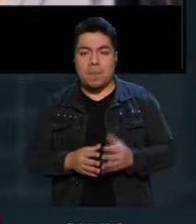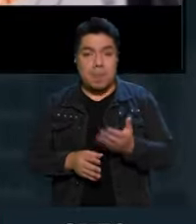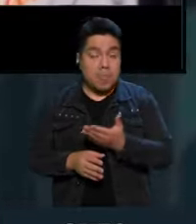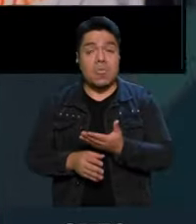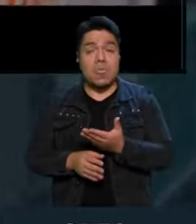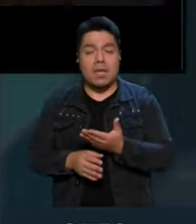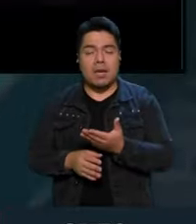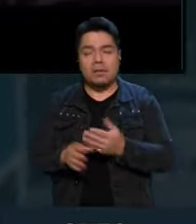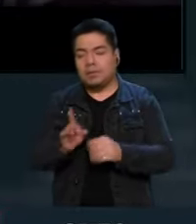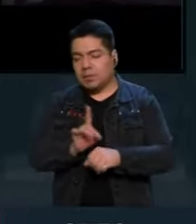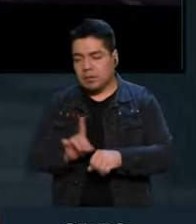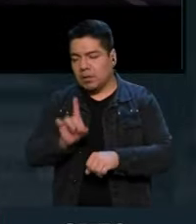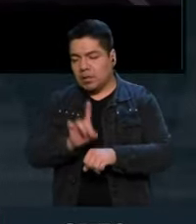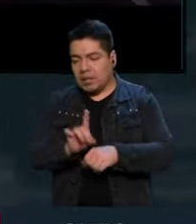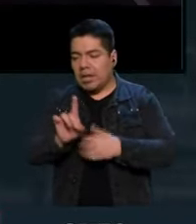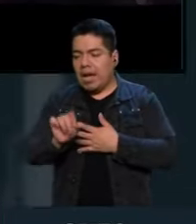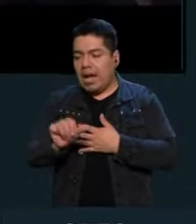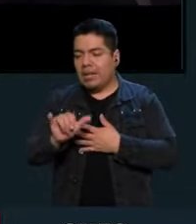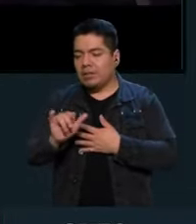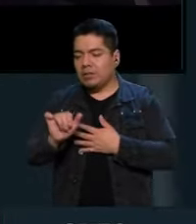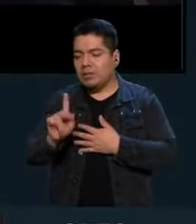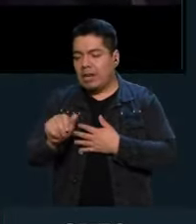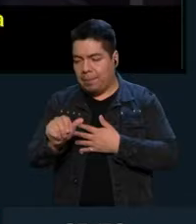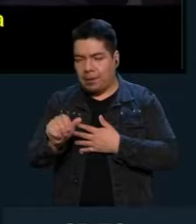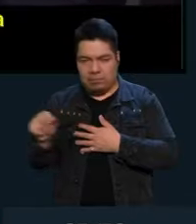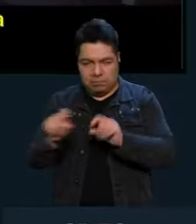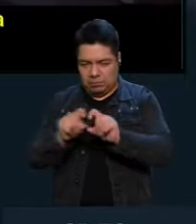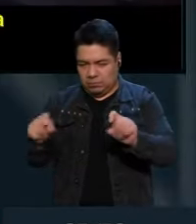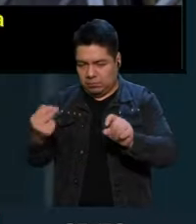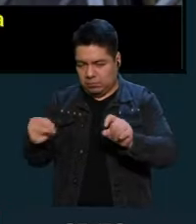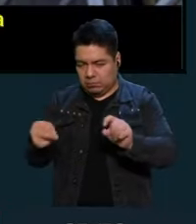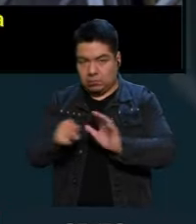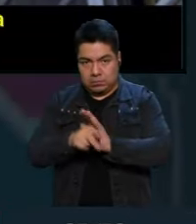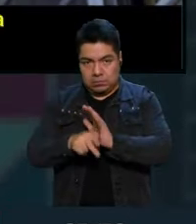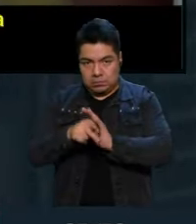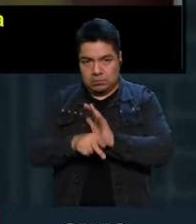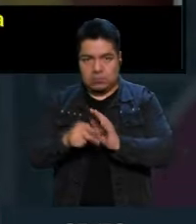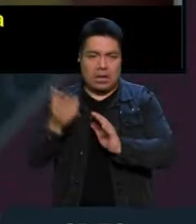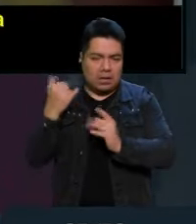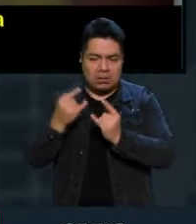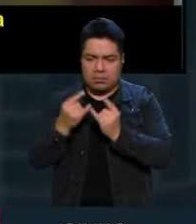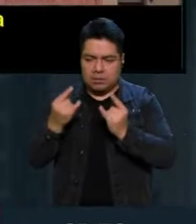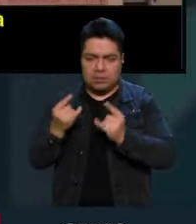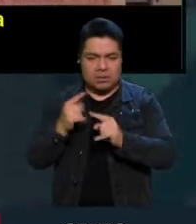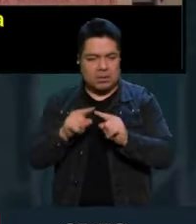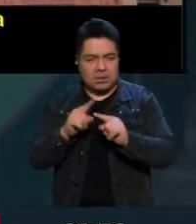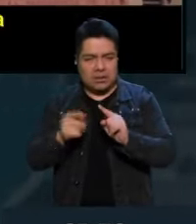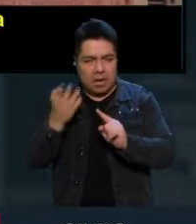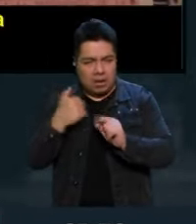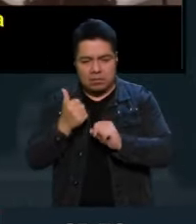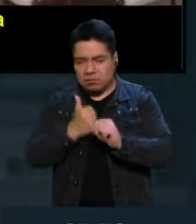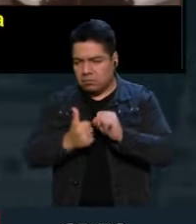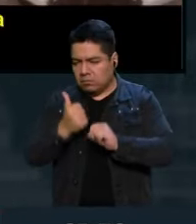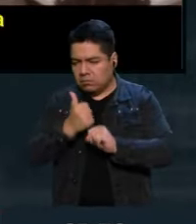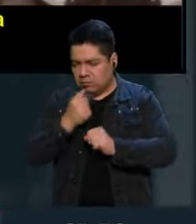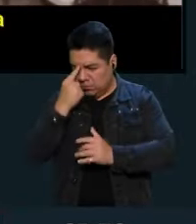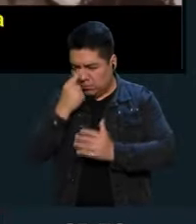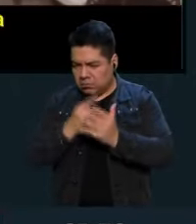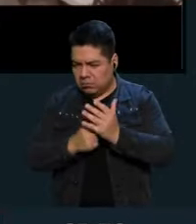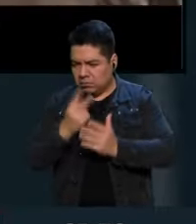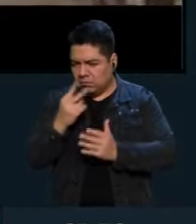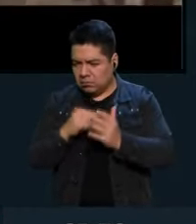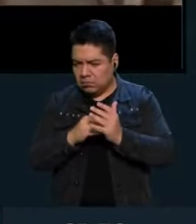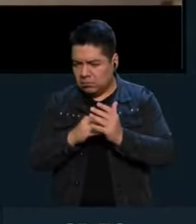Los días de Ayotzinapa se llama este documental, que se hizo ya hace varios años. Yo creo que por ahí del